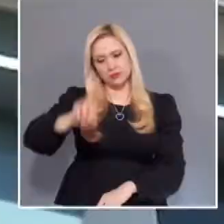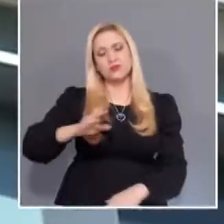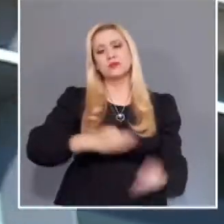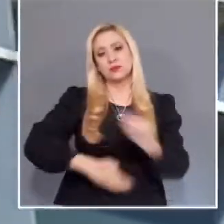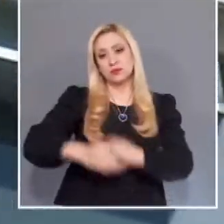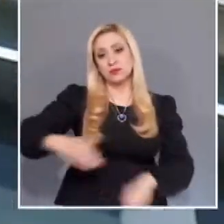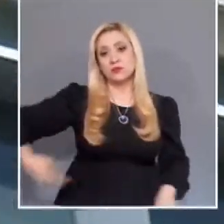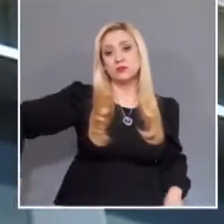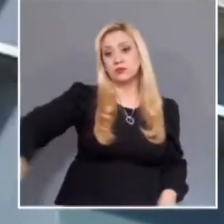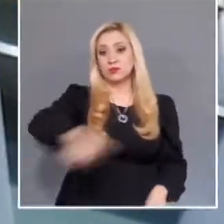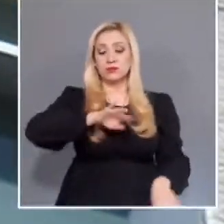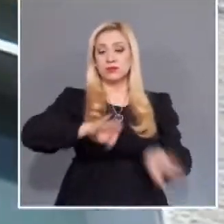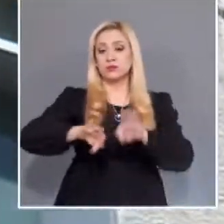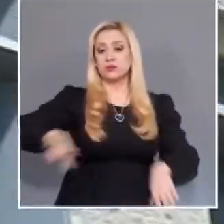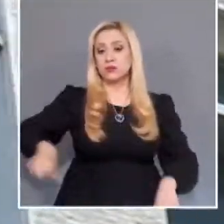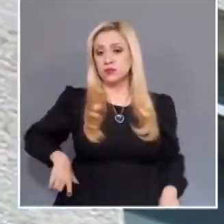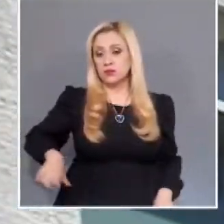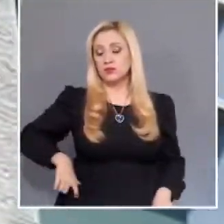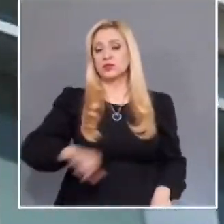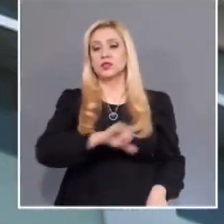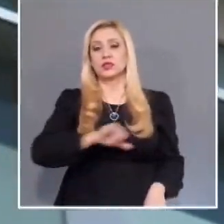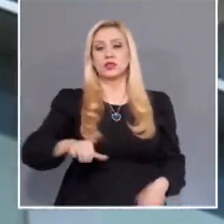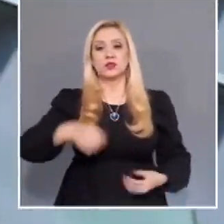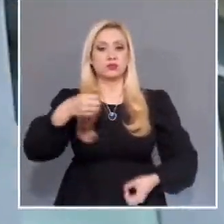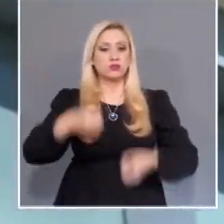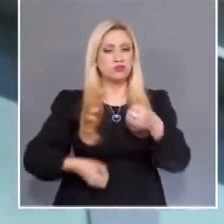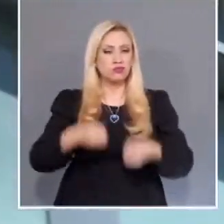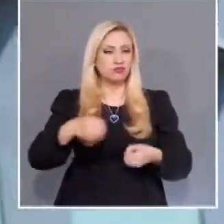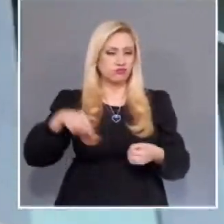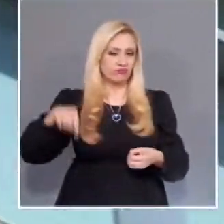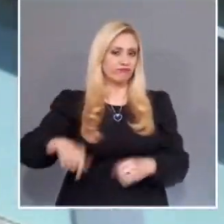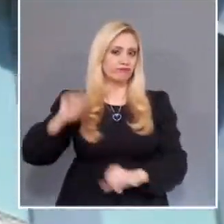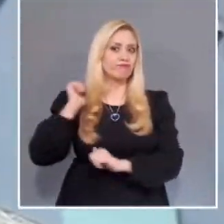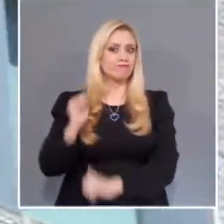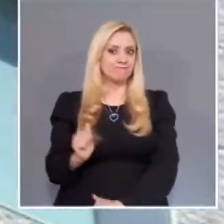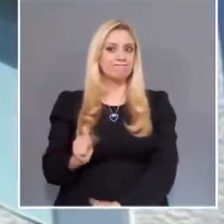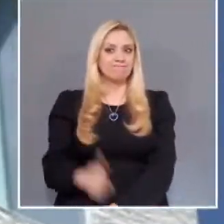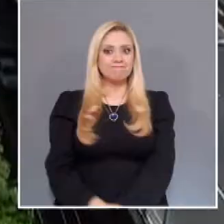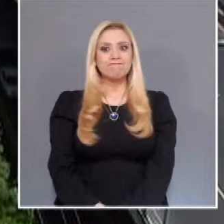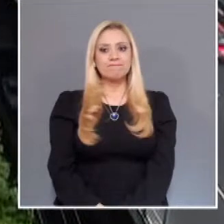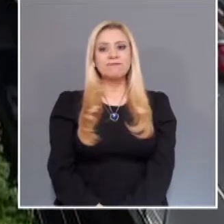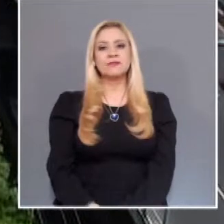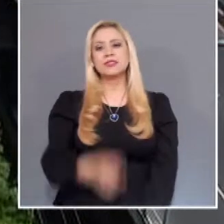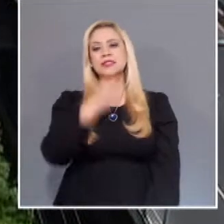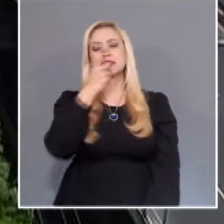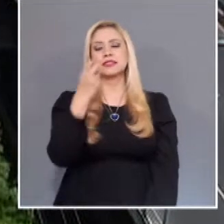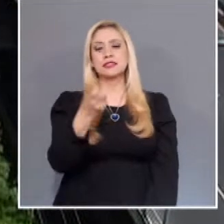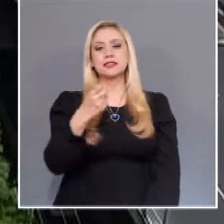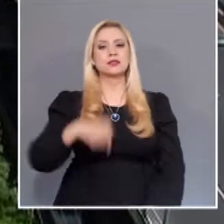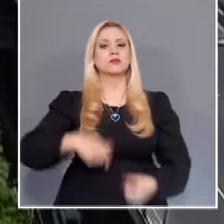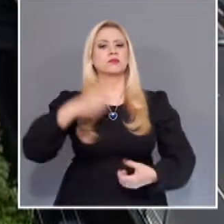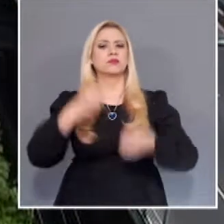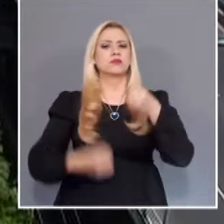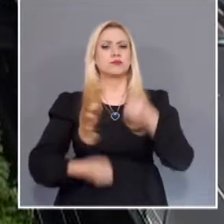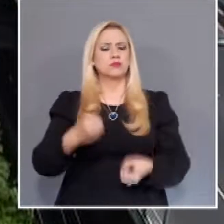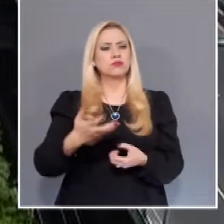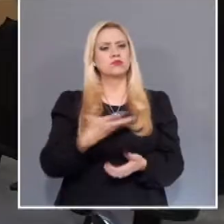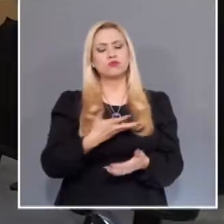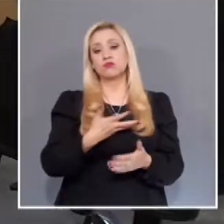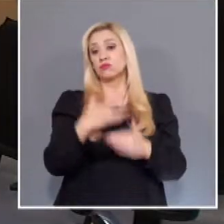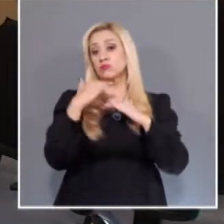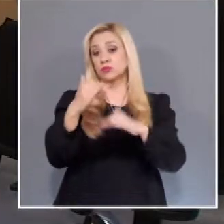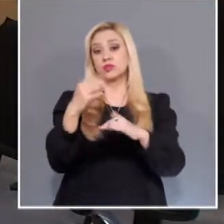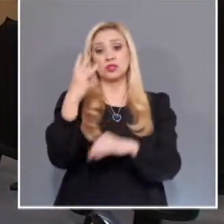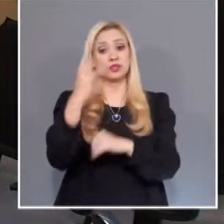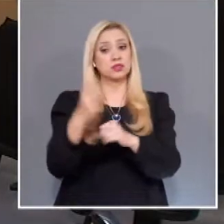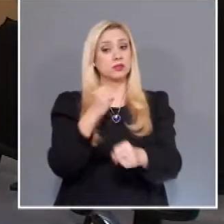con cargos jurisdiccionales del Poder Judicial Federal. Quien ya forma parte del Poder Judicial contará con un plazo de tres años para